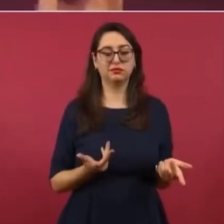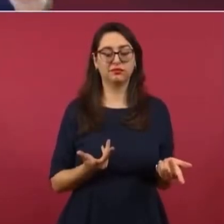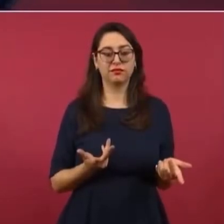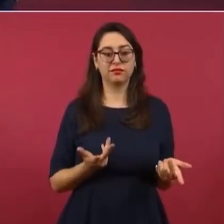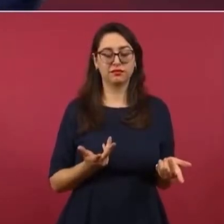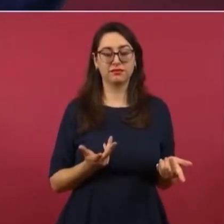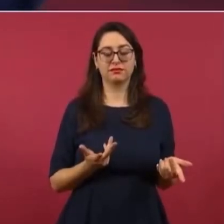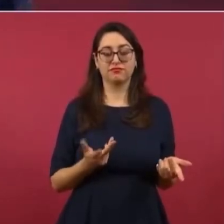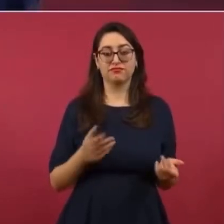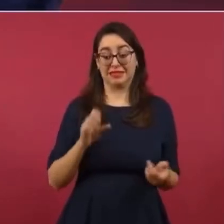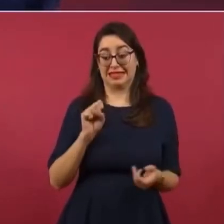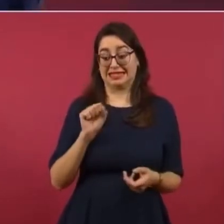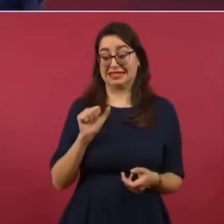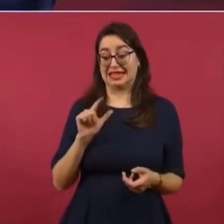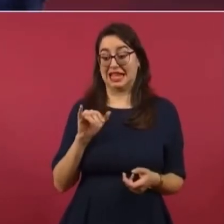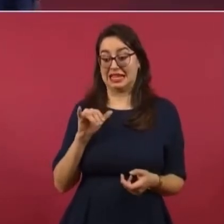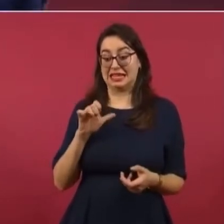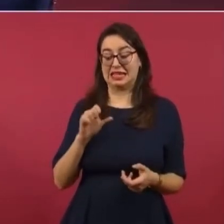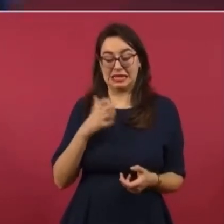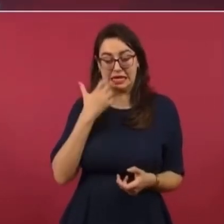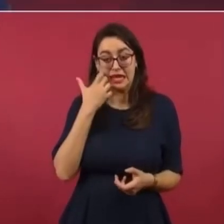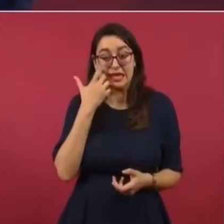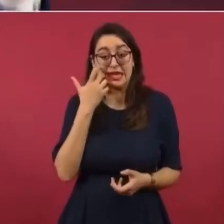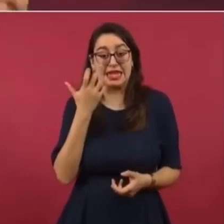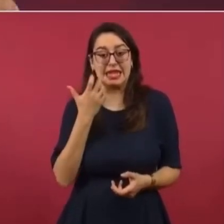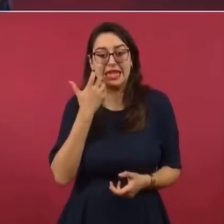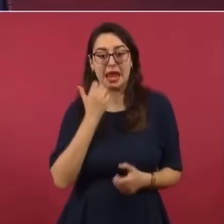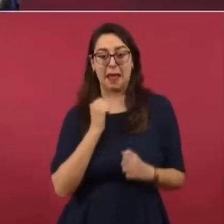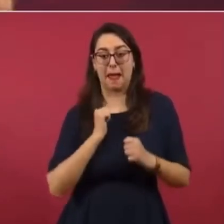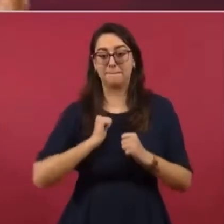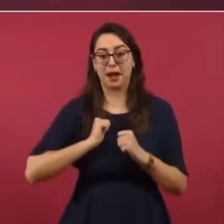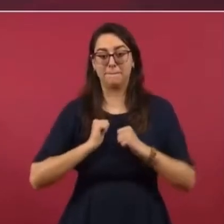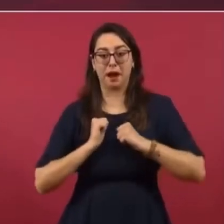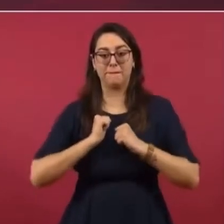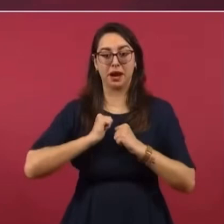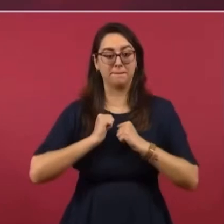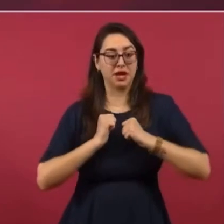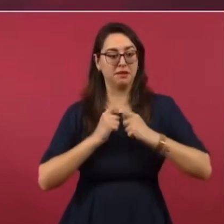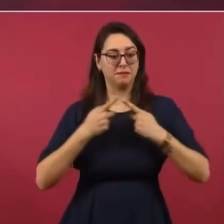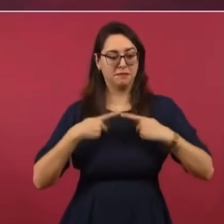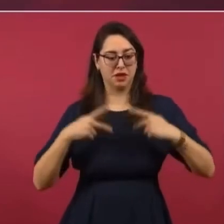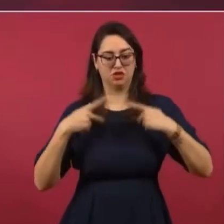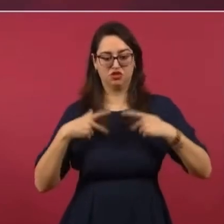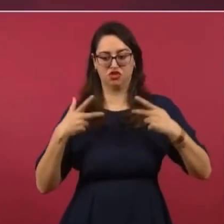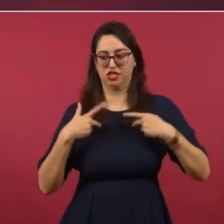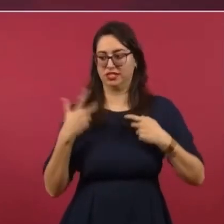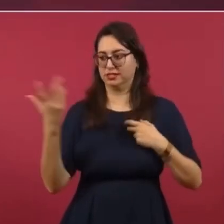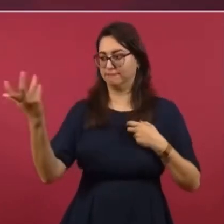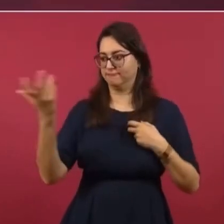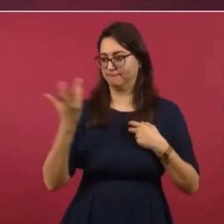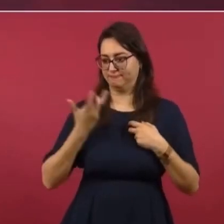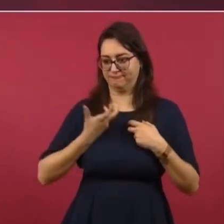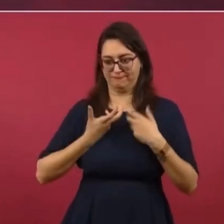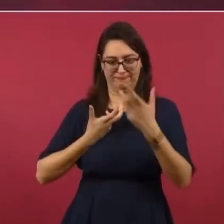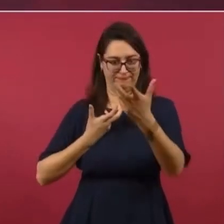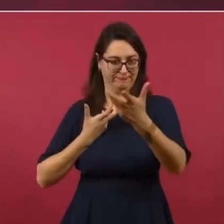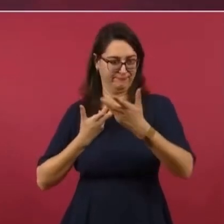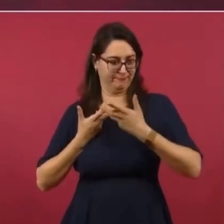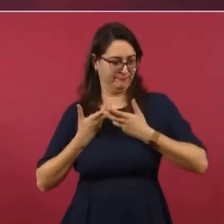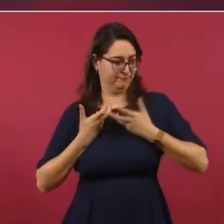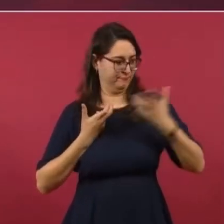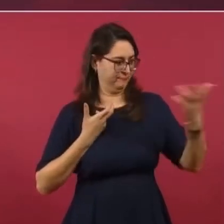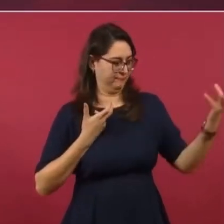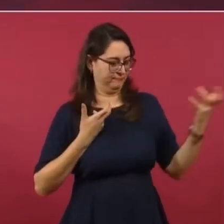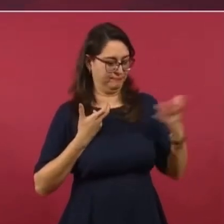Querió un grupo cercano a él, llamado Grupo